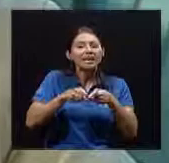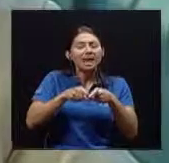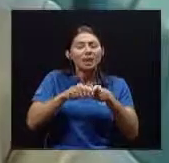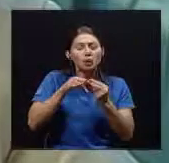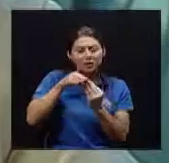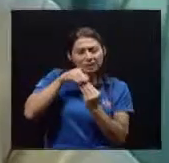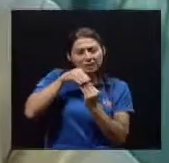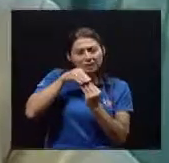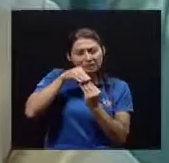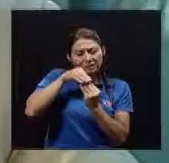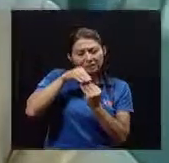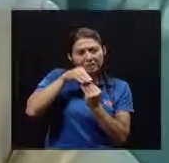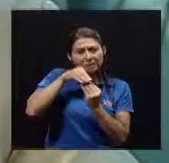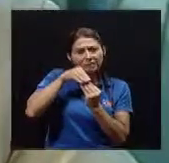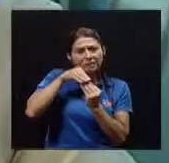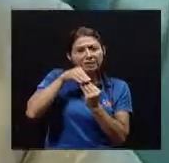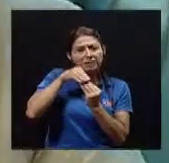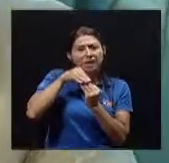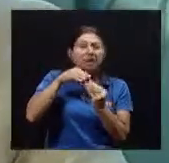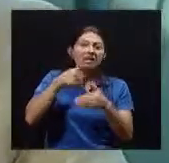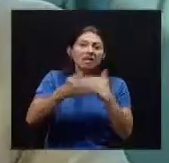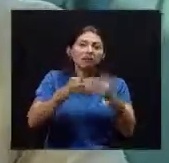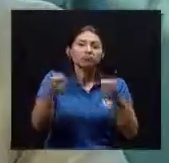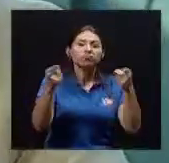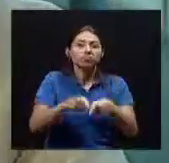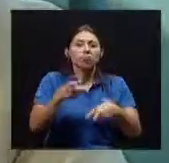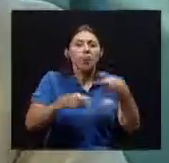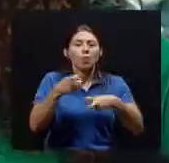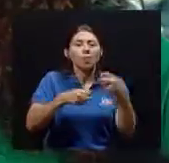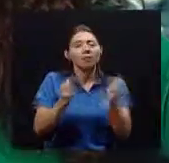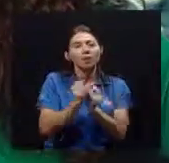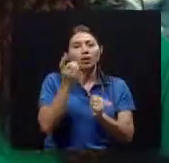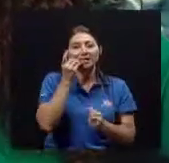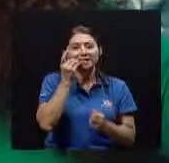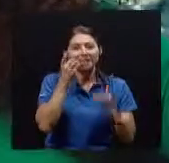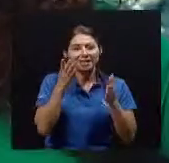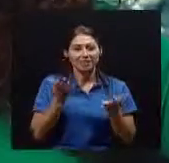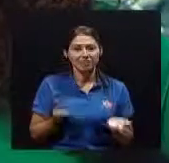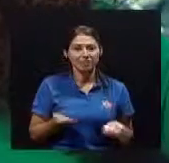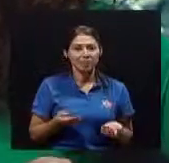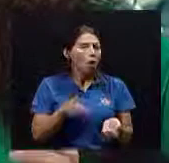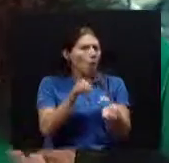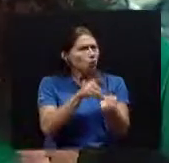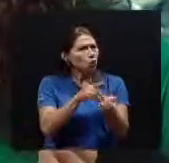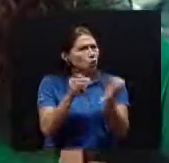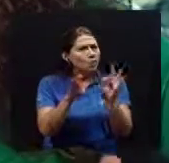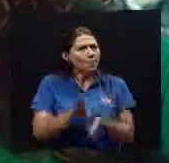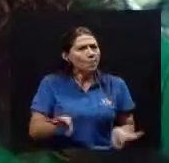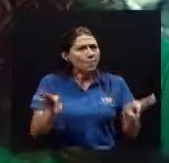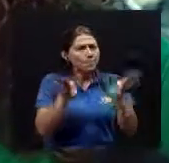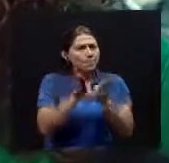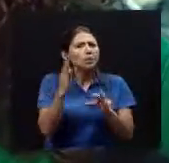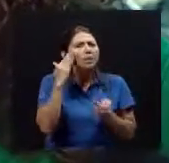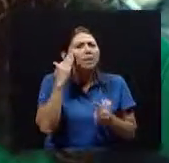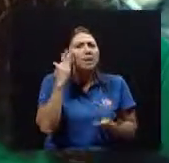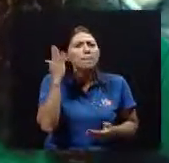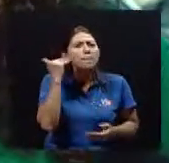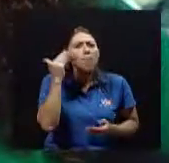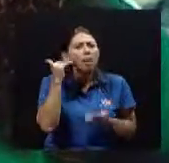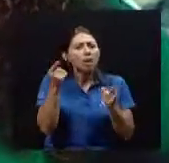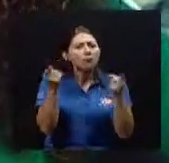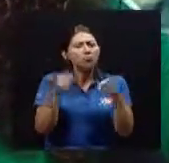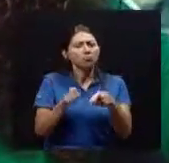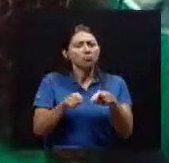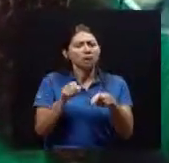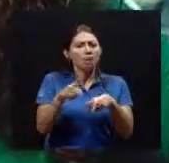van desgastando Hasta que Tienen problemas Con los pies dentales Doctor Sería importante Tal vez Saber Por qué Es que